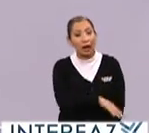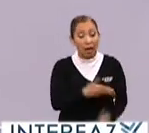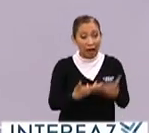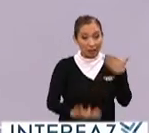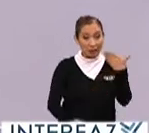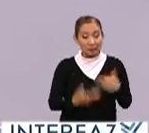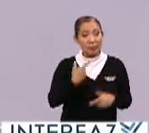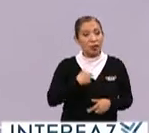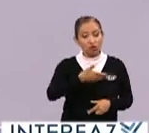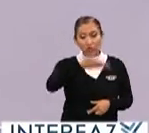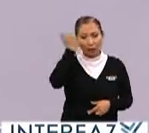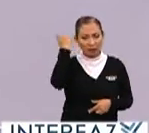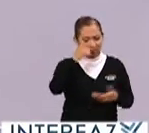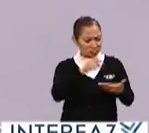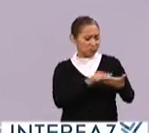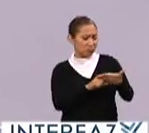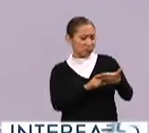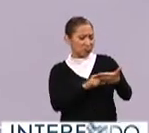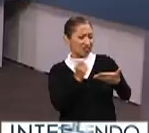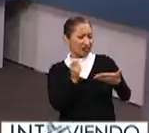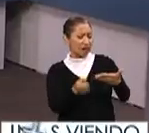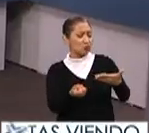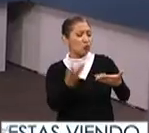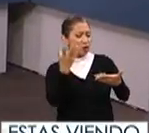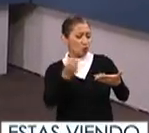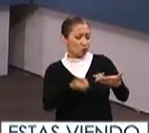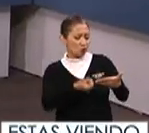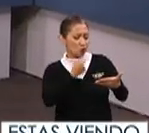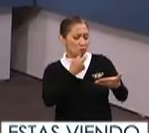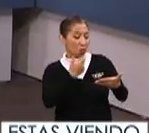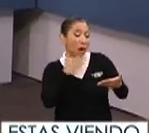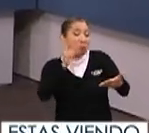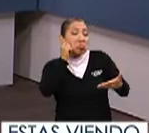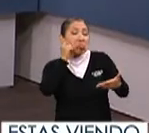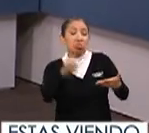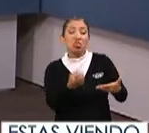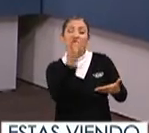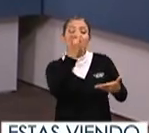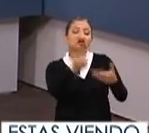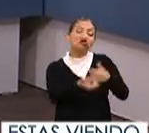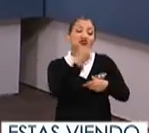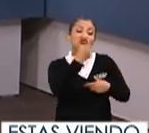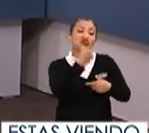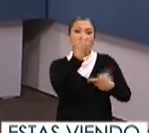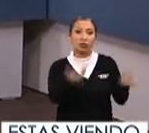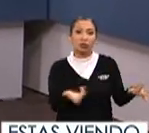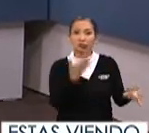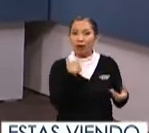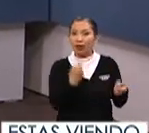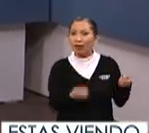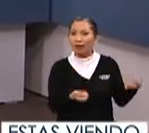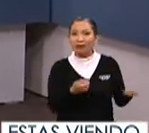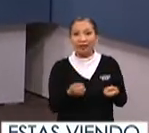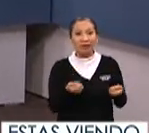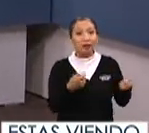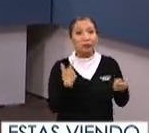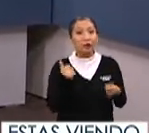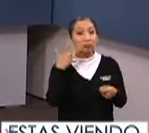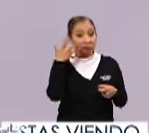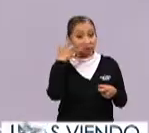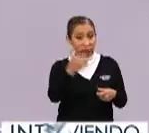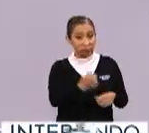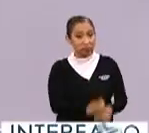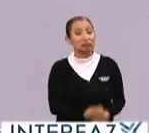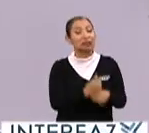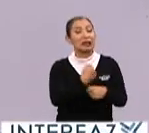el usuario no conoce ni siquiera las dosis y entonces se está tomando esto sin ningún tipo de control pero realmente quien sufrirá las